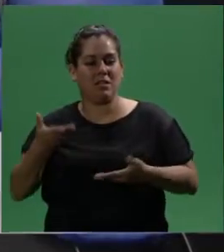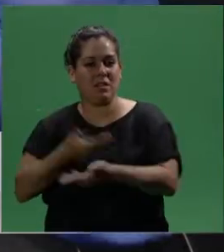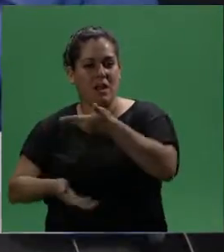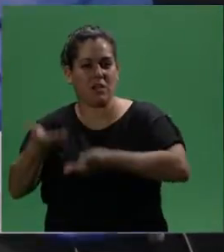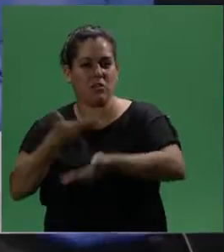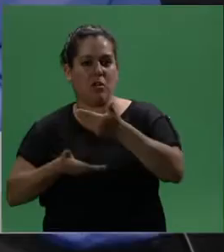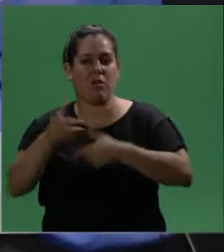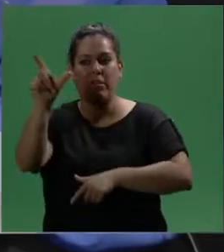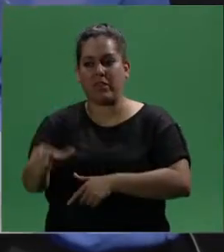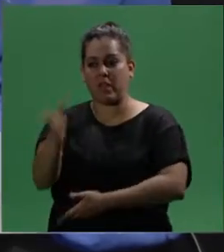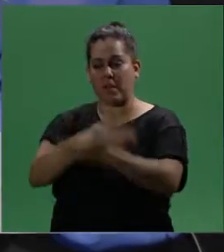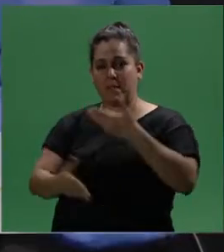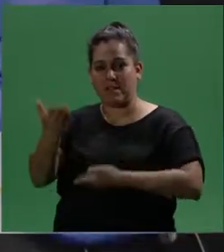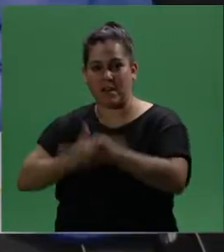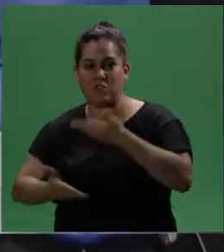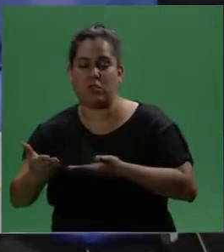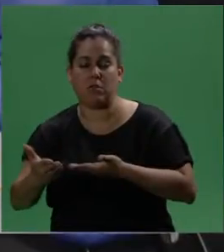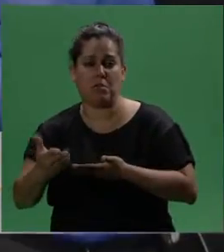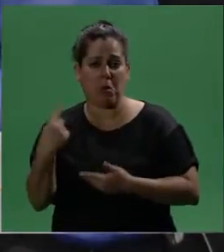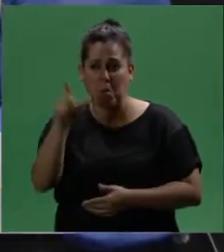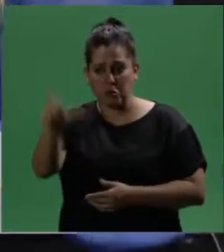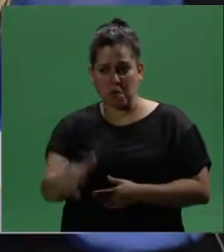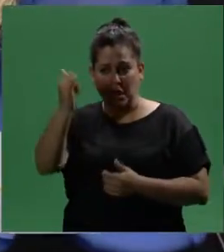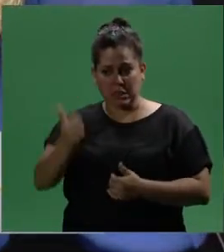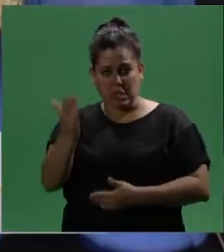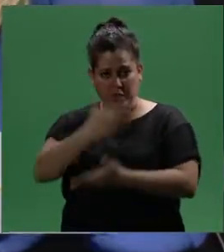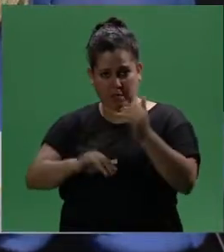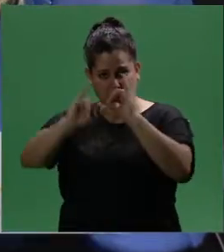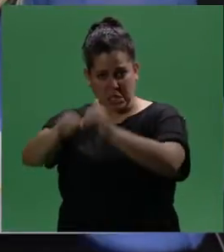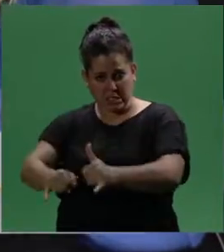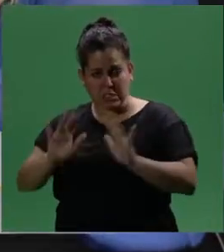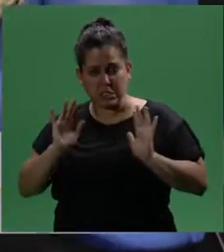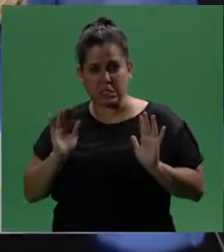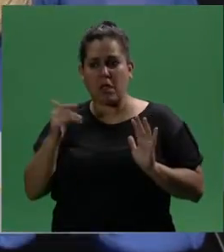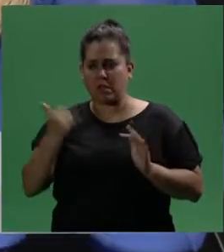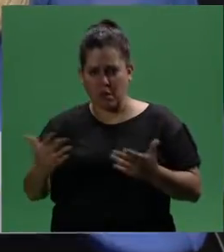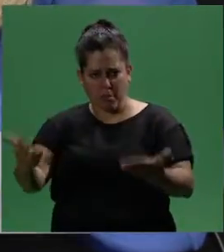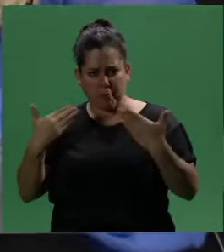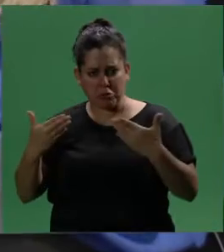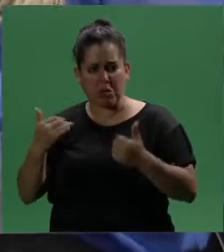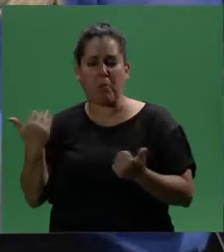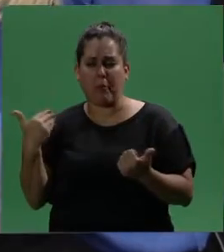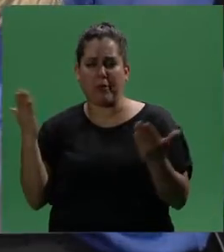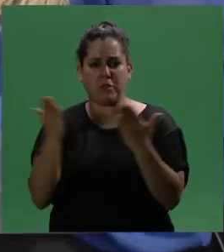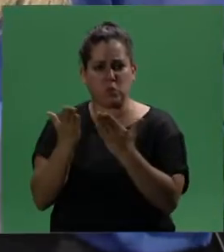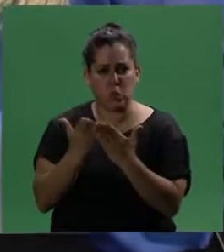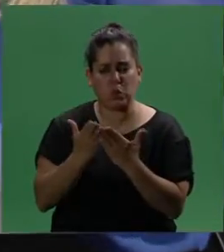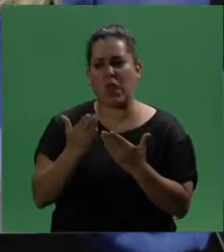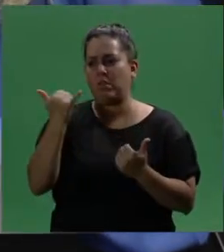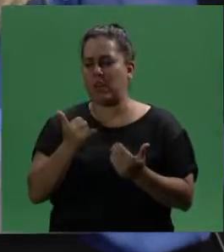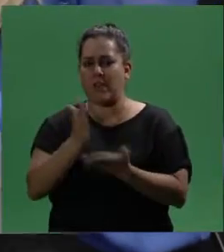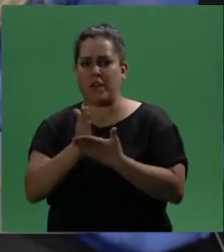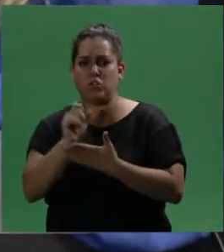con la persona con discapacidad. La persona tiene una discapacidad, sí, tiene, como ya dije, mucho potencial, puede estudiar,